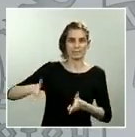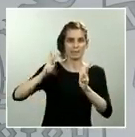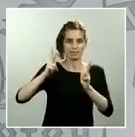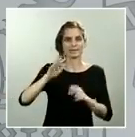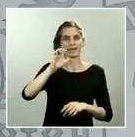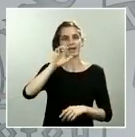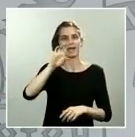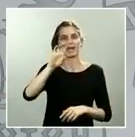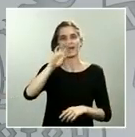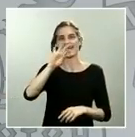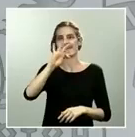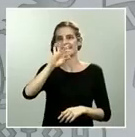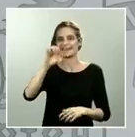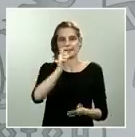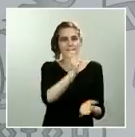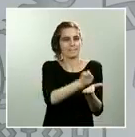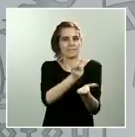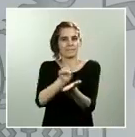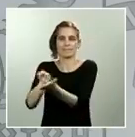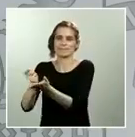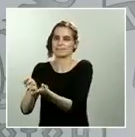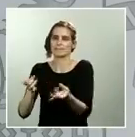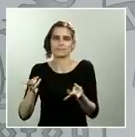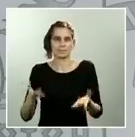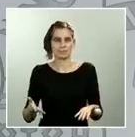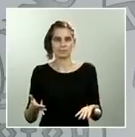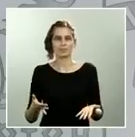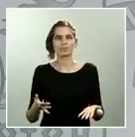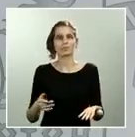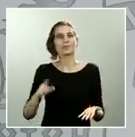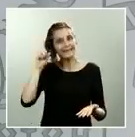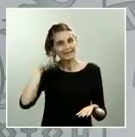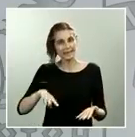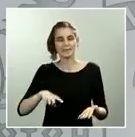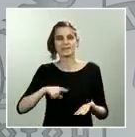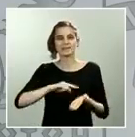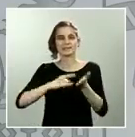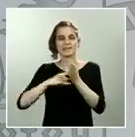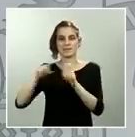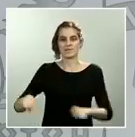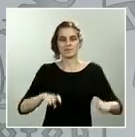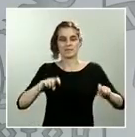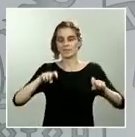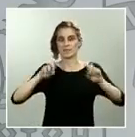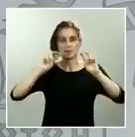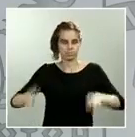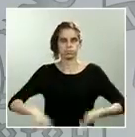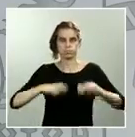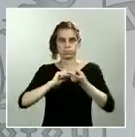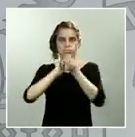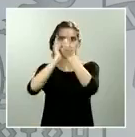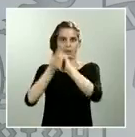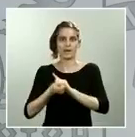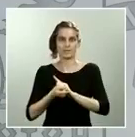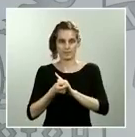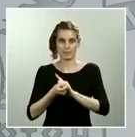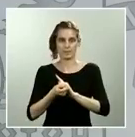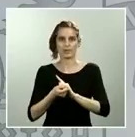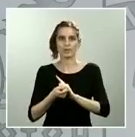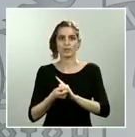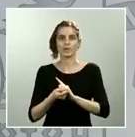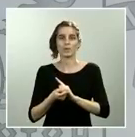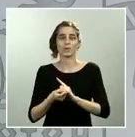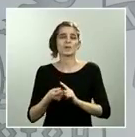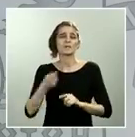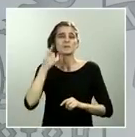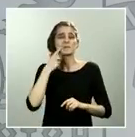posible y además un cambio en el sistema informático en donde la sistemática en la que solo un día al mes se pagaban